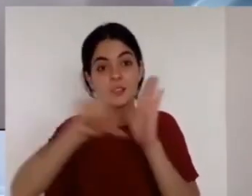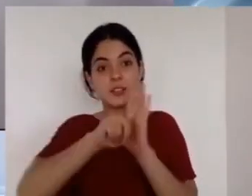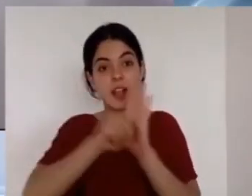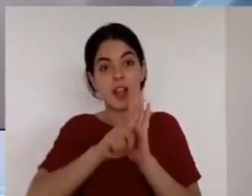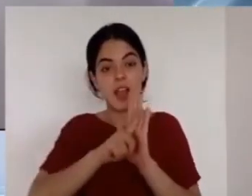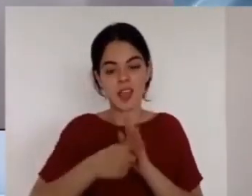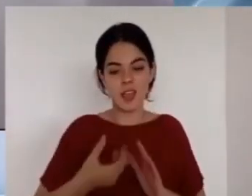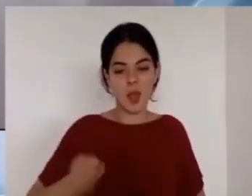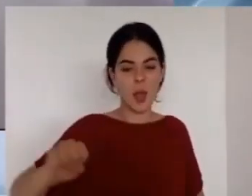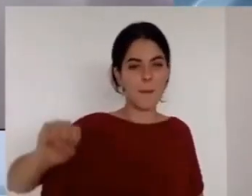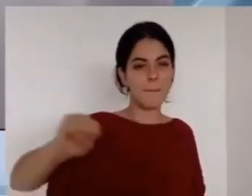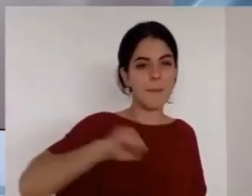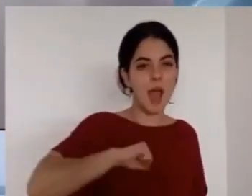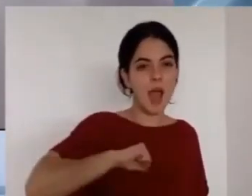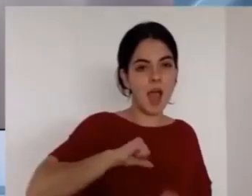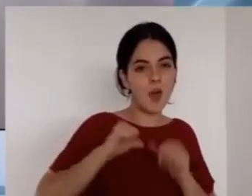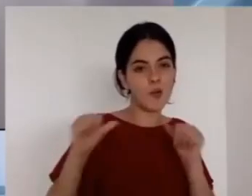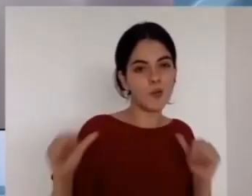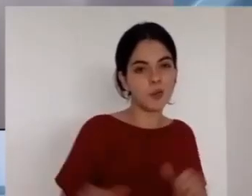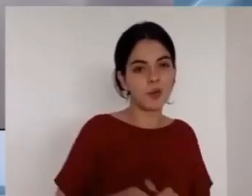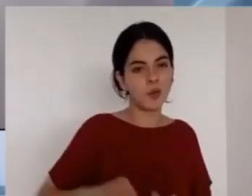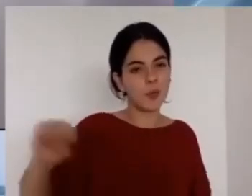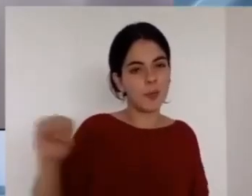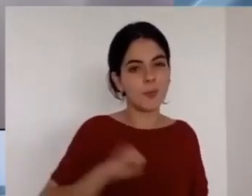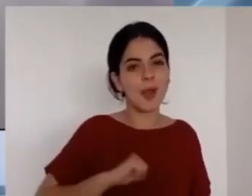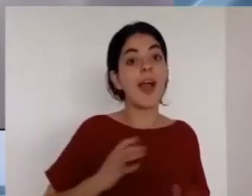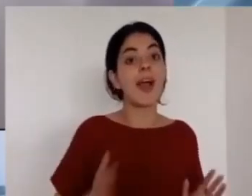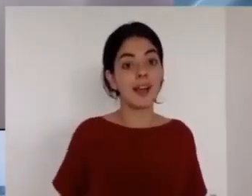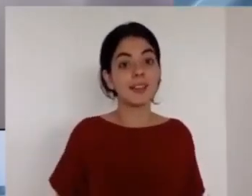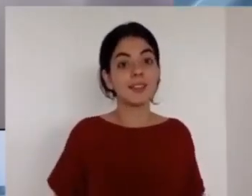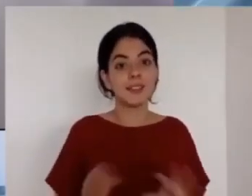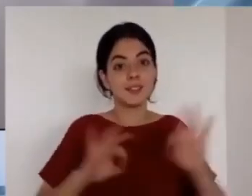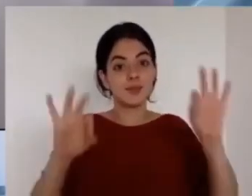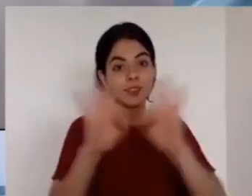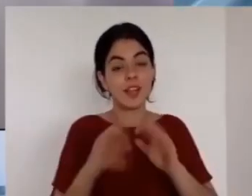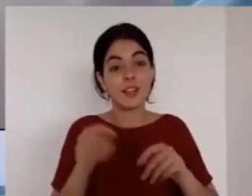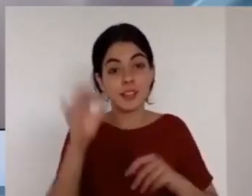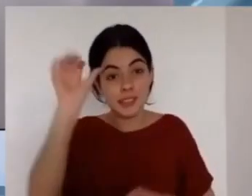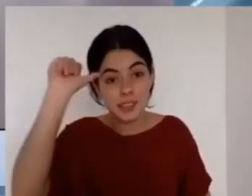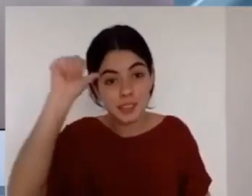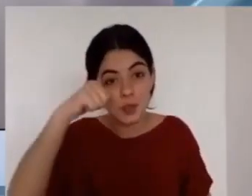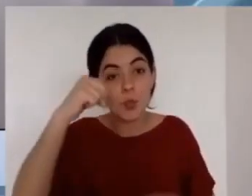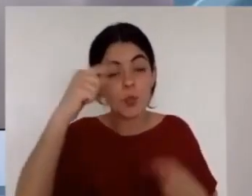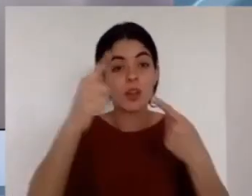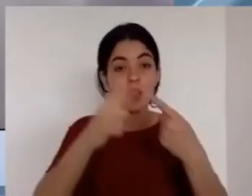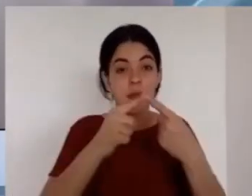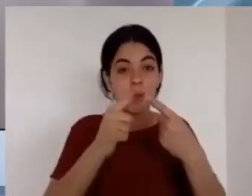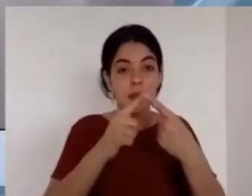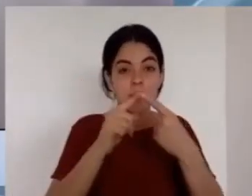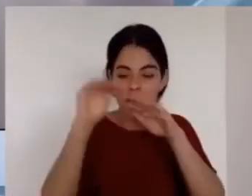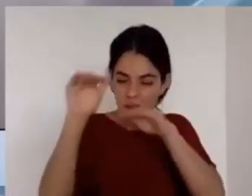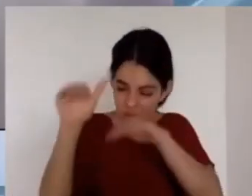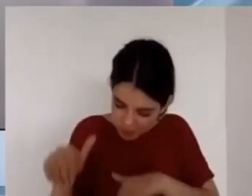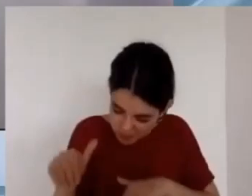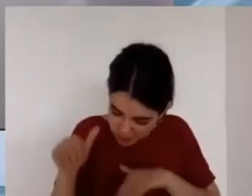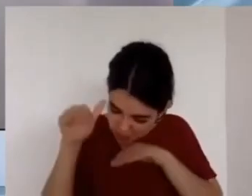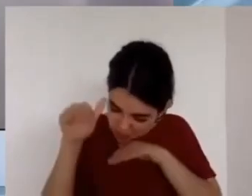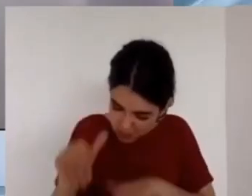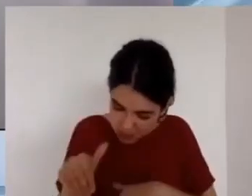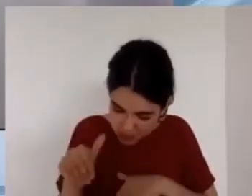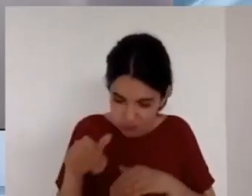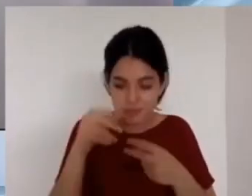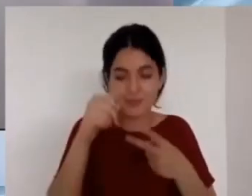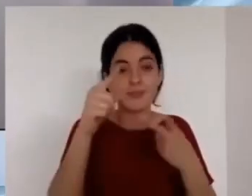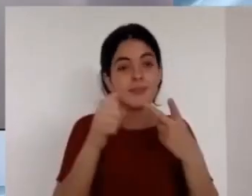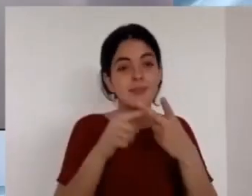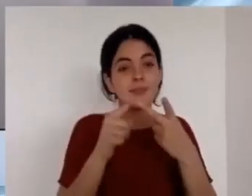humillación cuál es la segunda la oración cuál es la tercera búsqueda de su